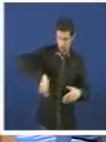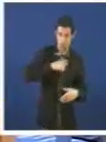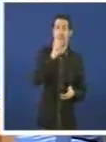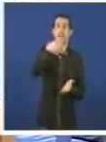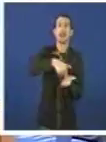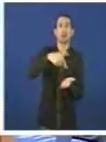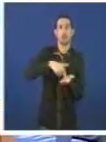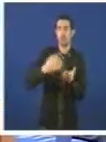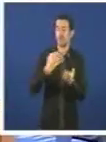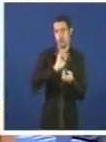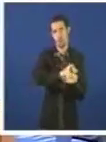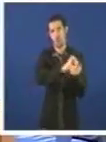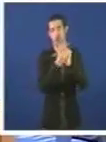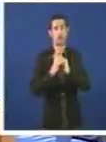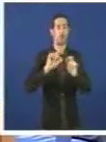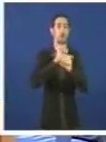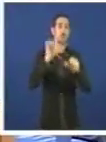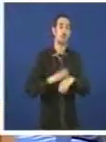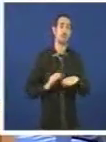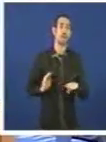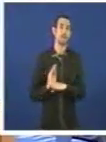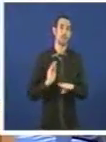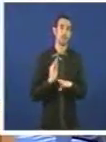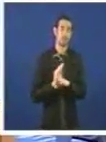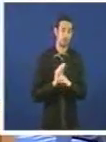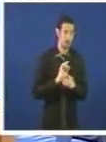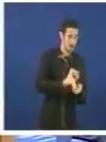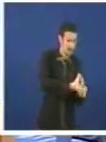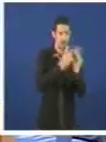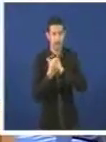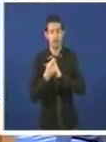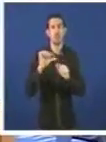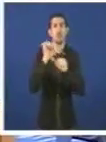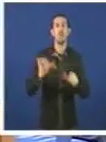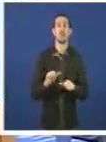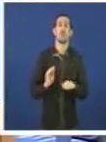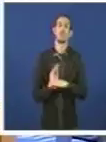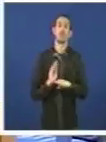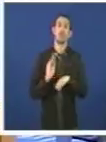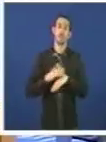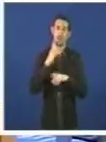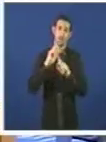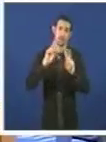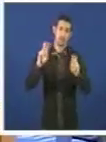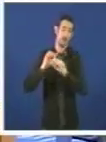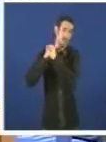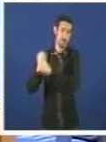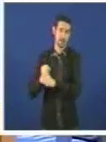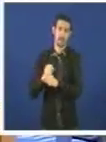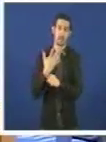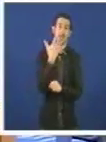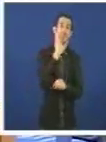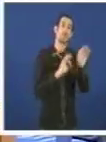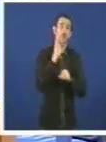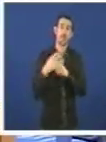evidentemente, un cambio no modelo da financiación, que camine ese cambio no modelo da financiación da prestación da dependencia, na cobertura do 50%,